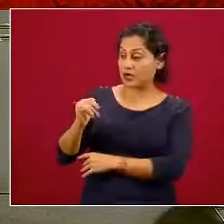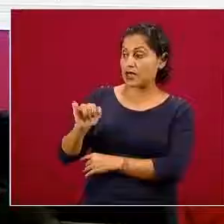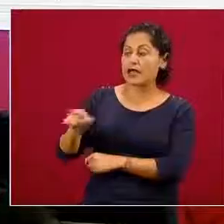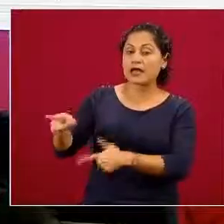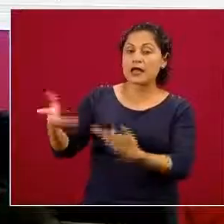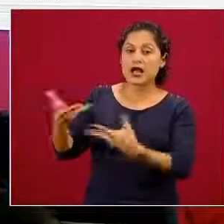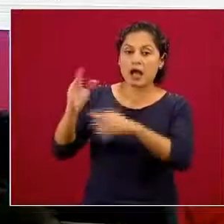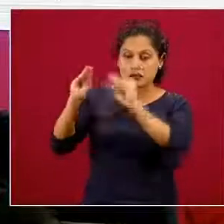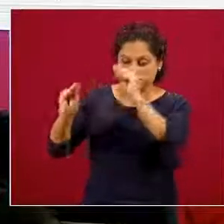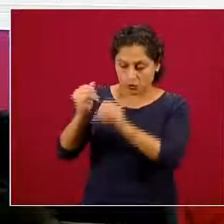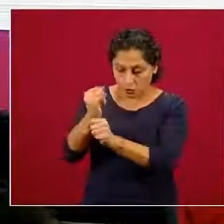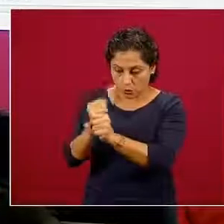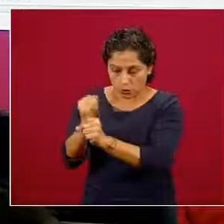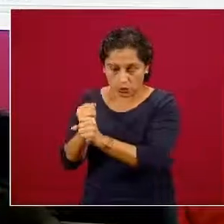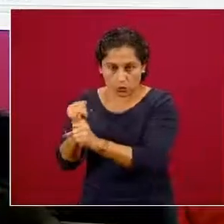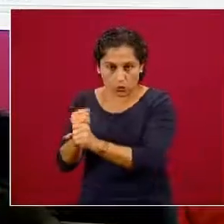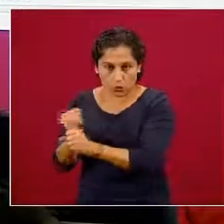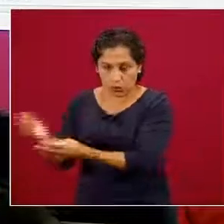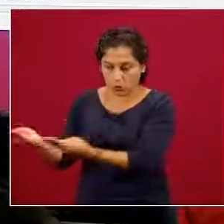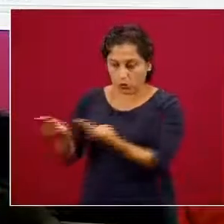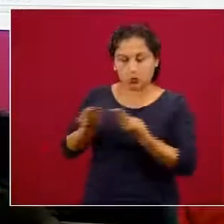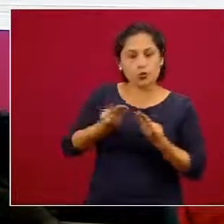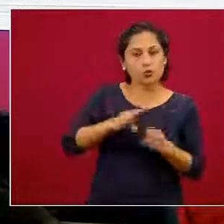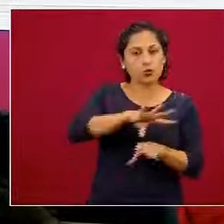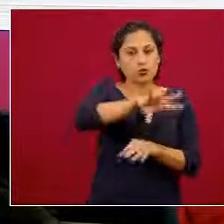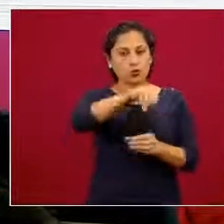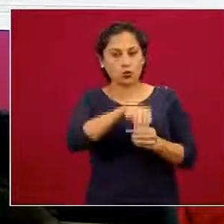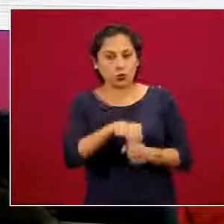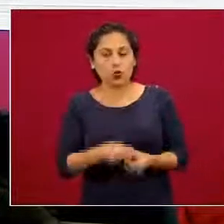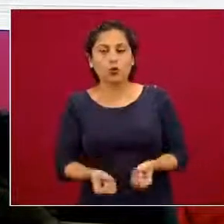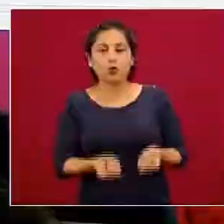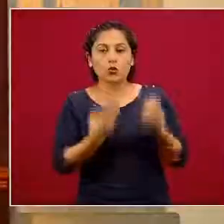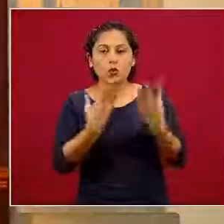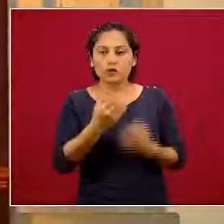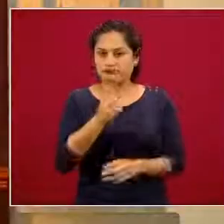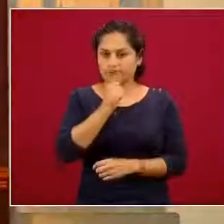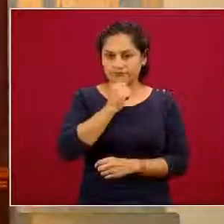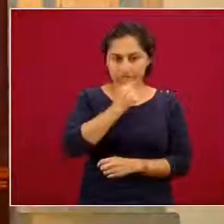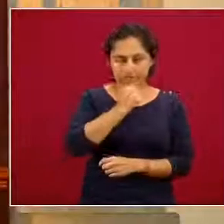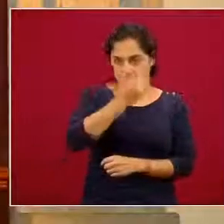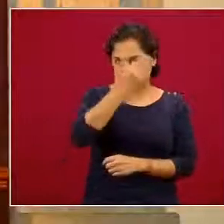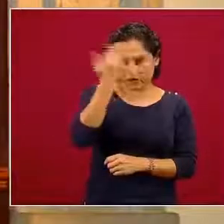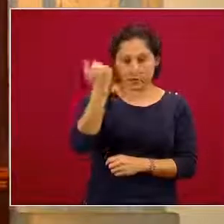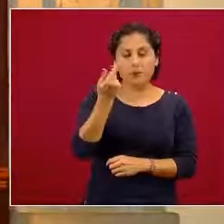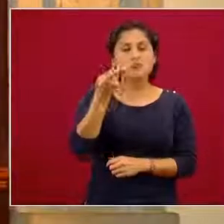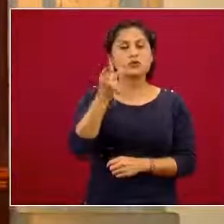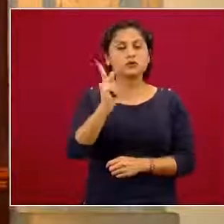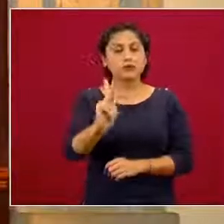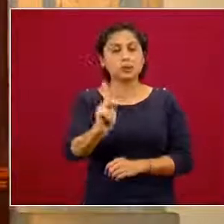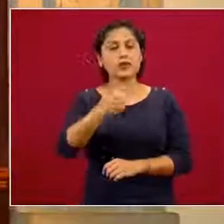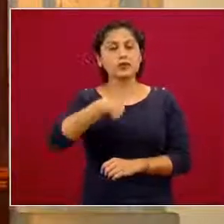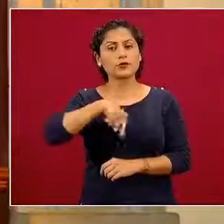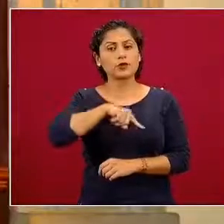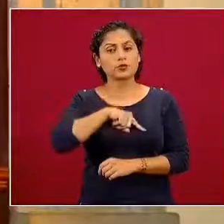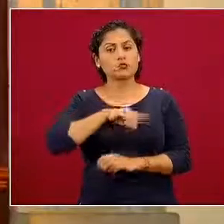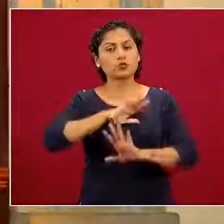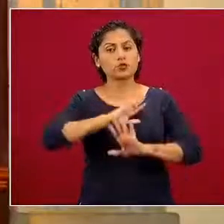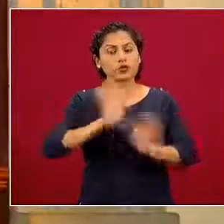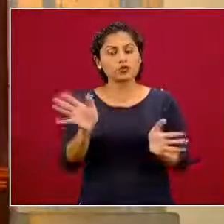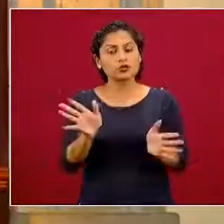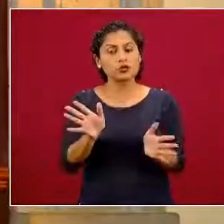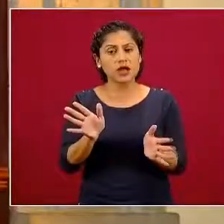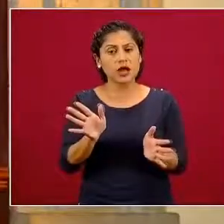la recopilación y el análisis de todos los datos en la materia, lo que sí tenemos es manera de